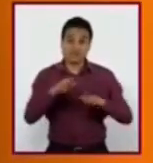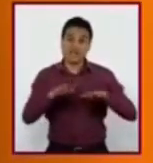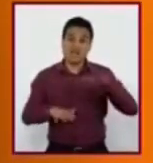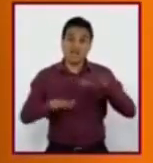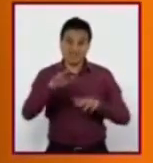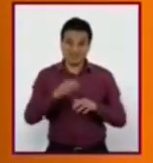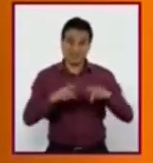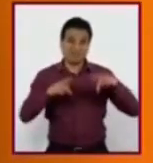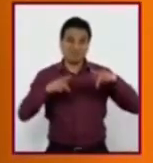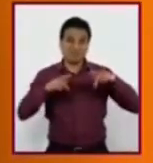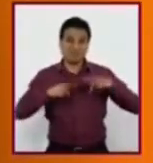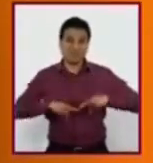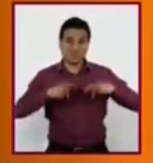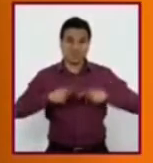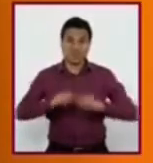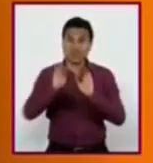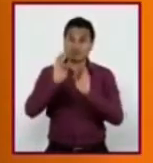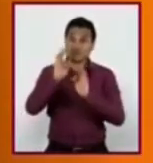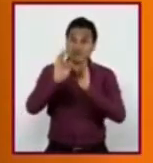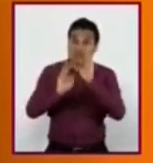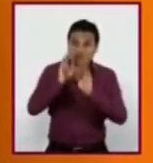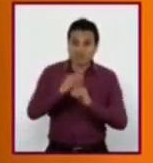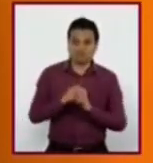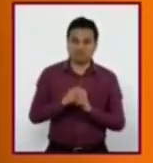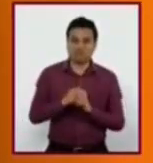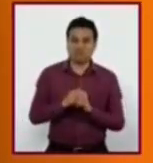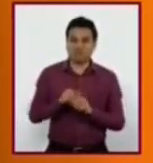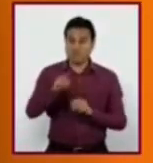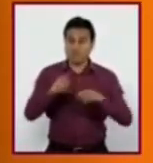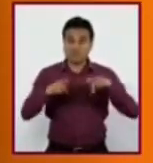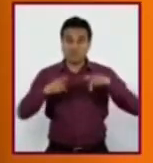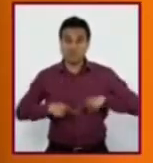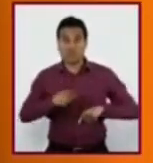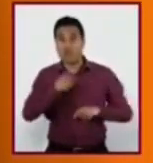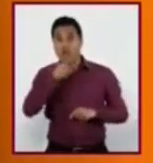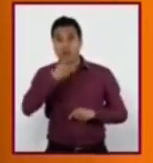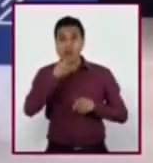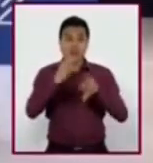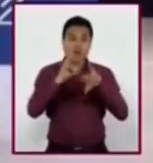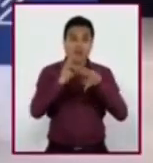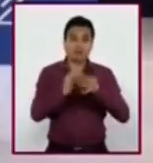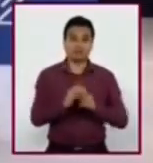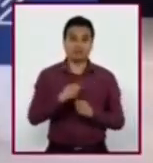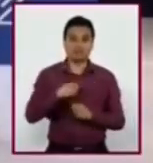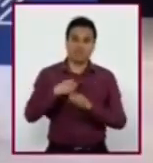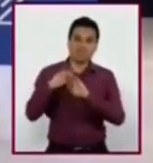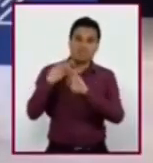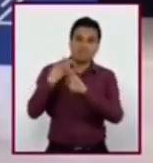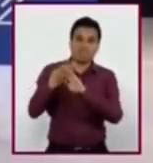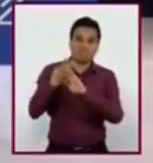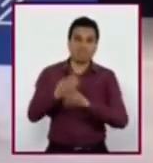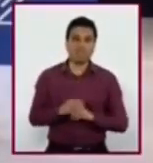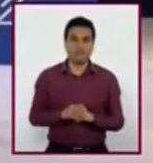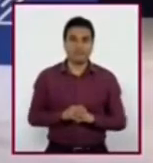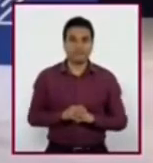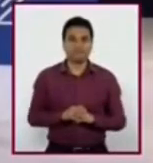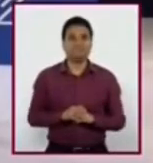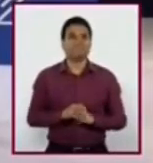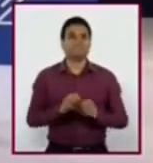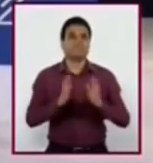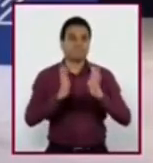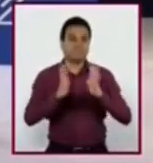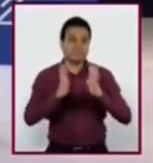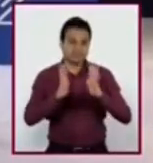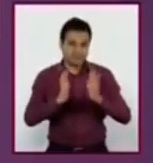en que se generan tratos desiguales por las formas en las que las personas hablamos. Si intento resumir lo que hasta ahora hemos